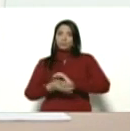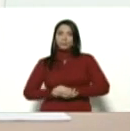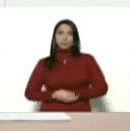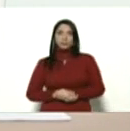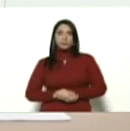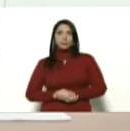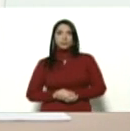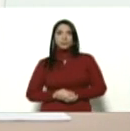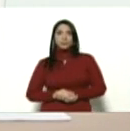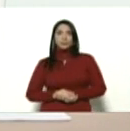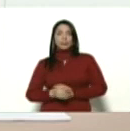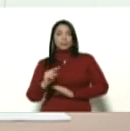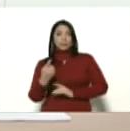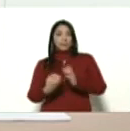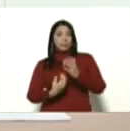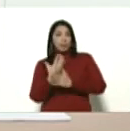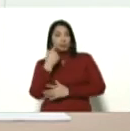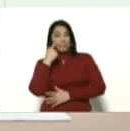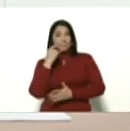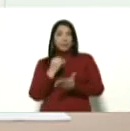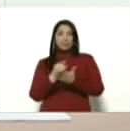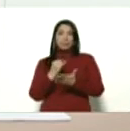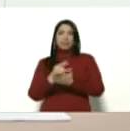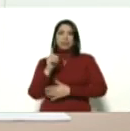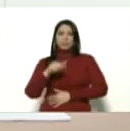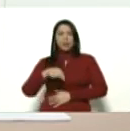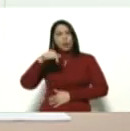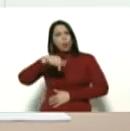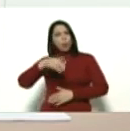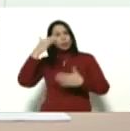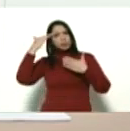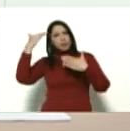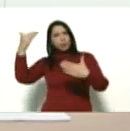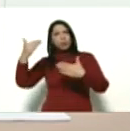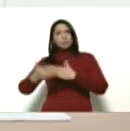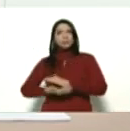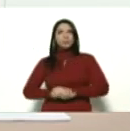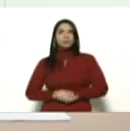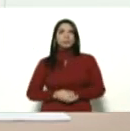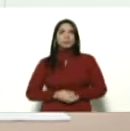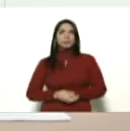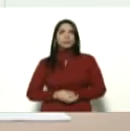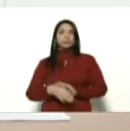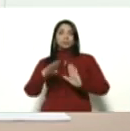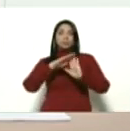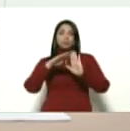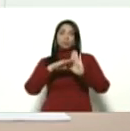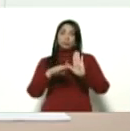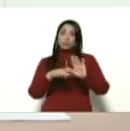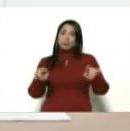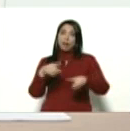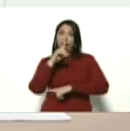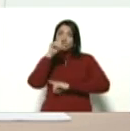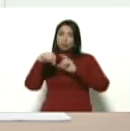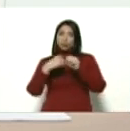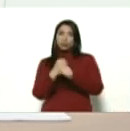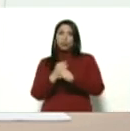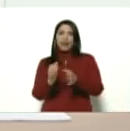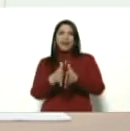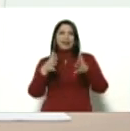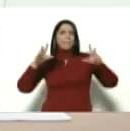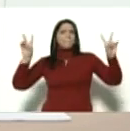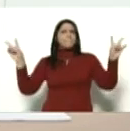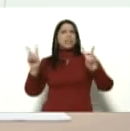Bueno, pendientes, primero de mayo. Quiero también hoy saludar al cumplirse un año de la gran